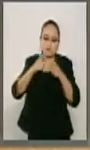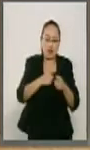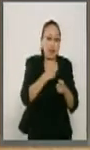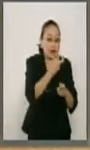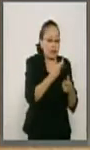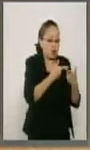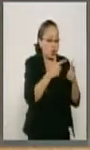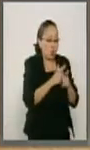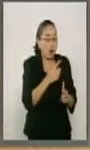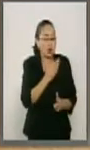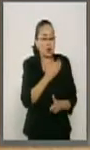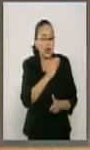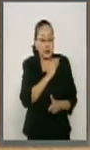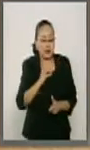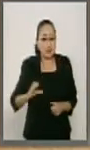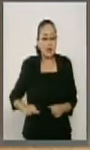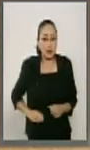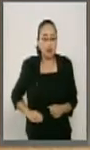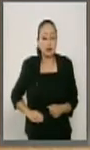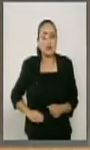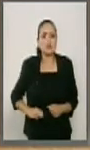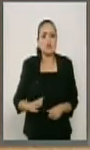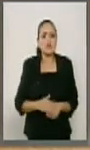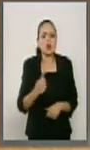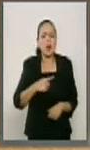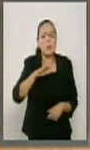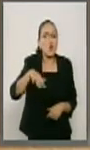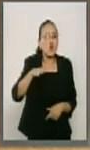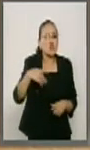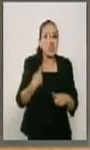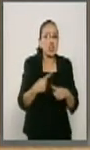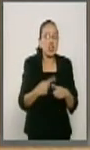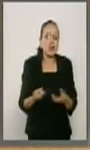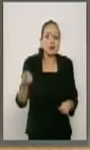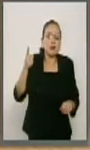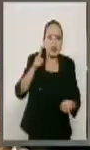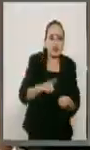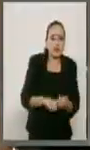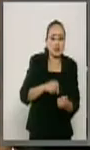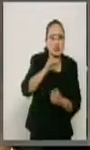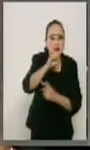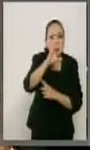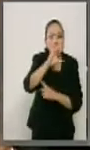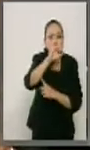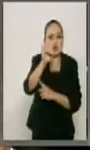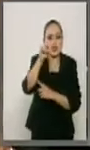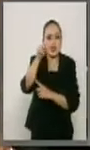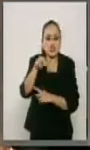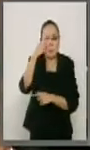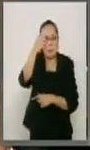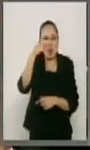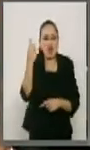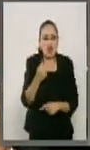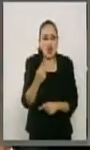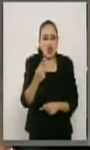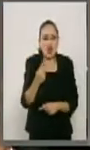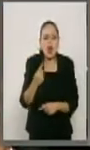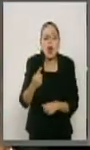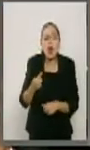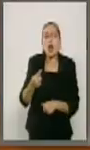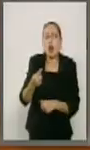buscando tener en la Corte a alguien que le solape todo lo que él quiera.